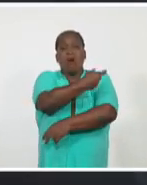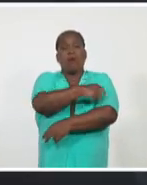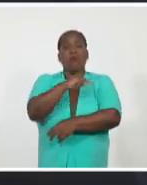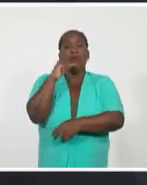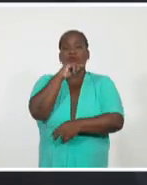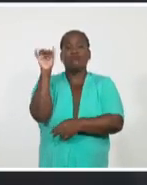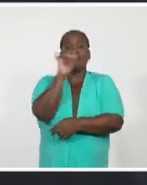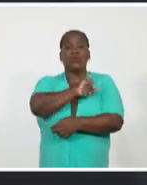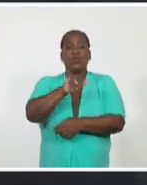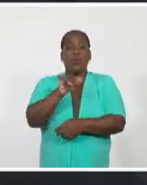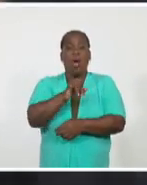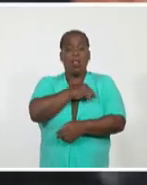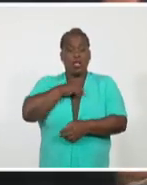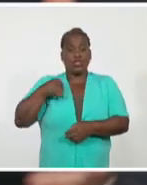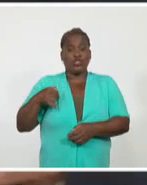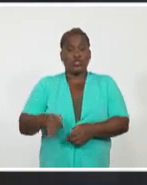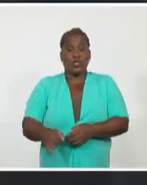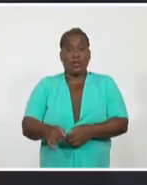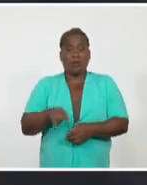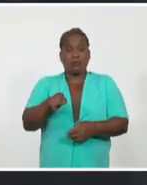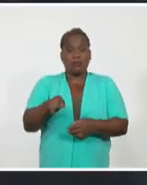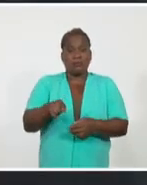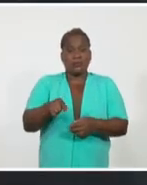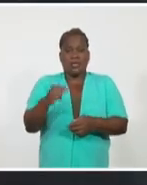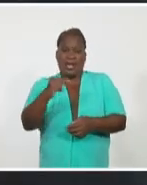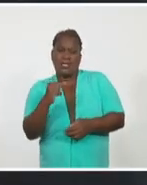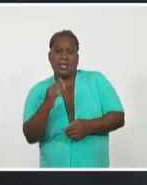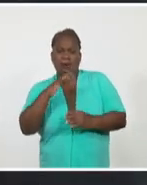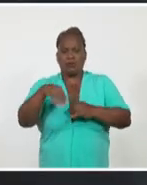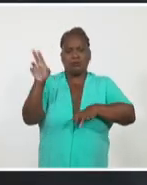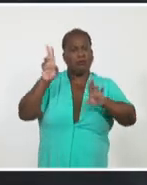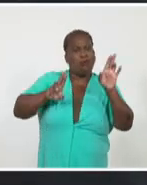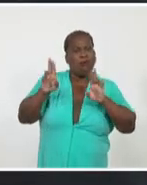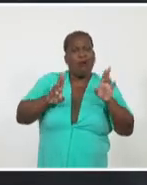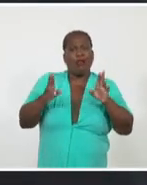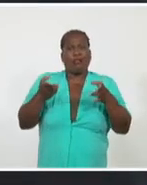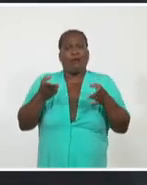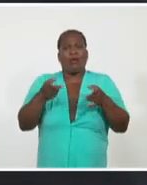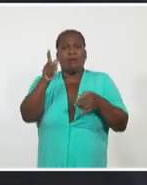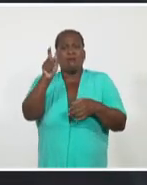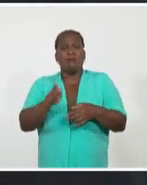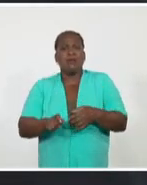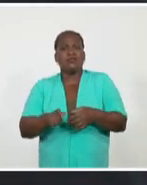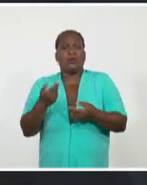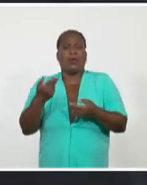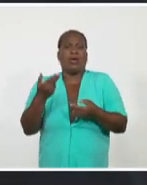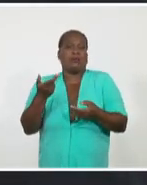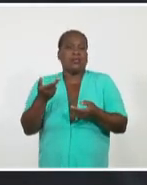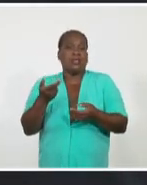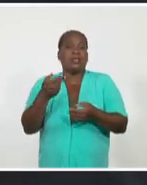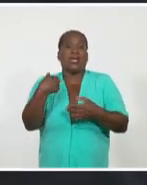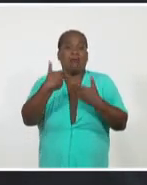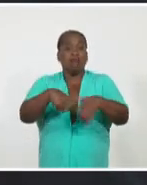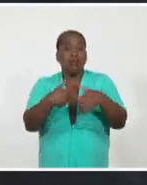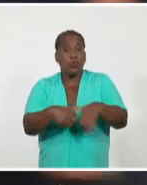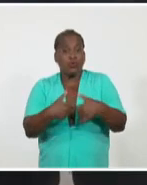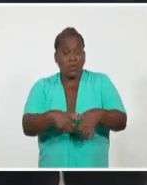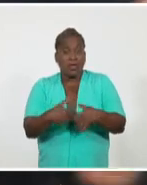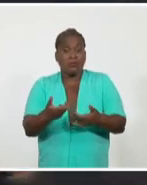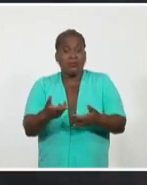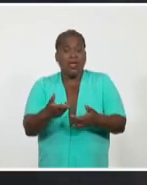intentaron con la China, maniobras y negativas que los desarrolladores del Sputnik atribuyeron a razones políticas.